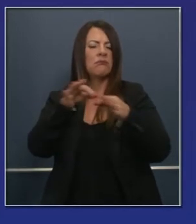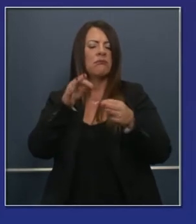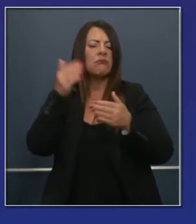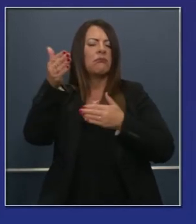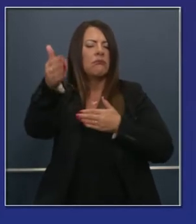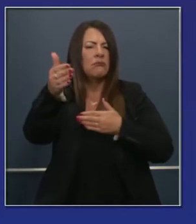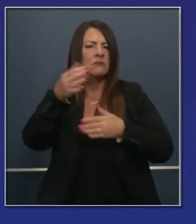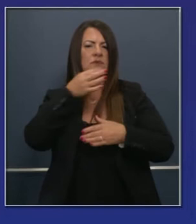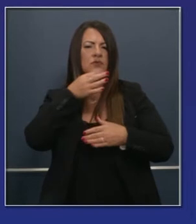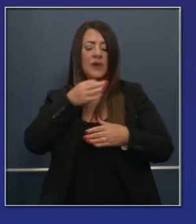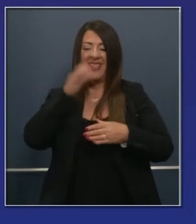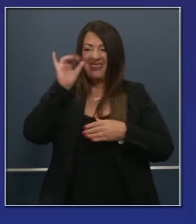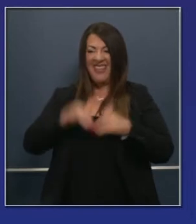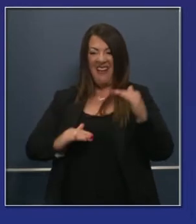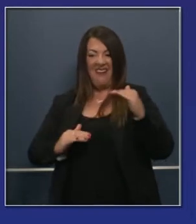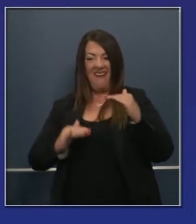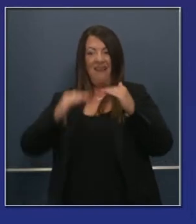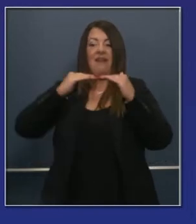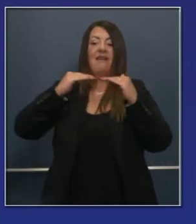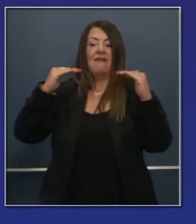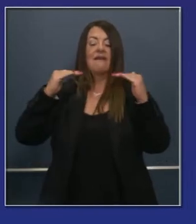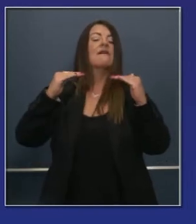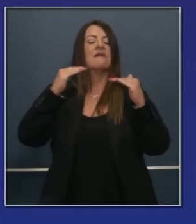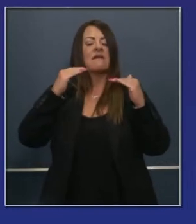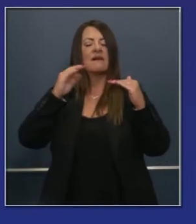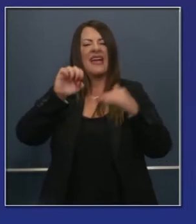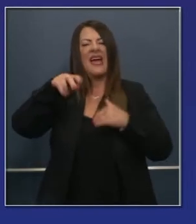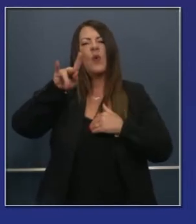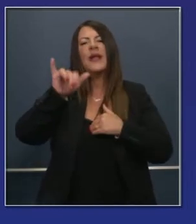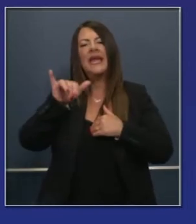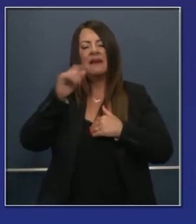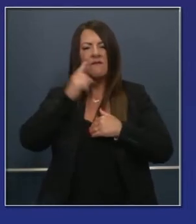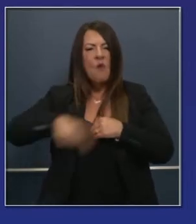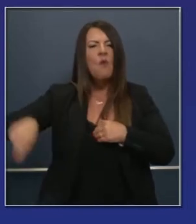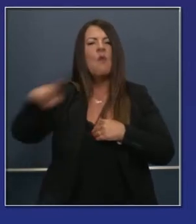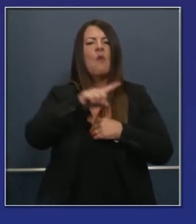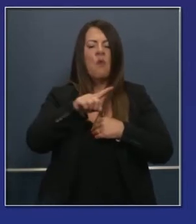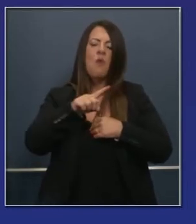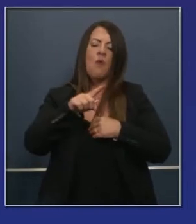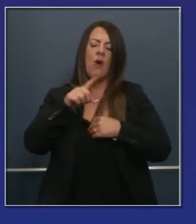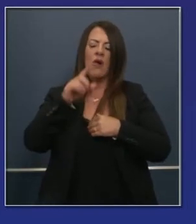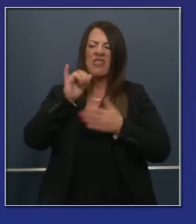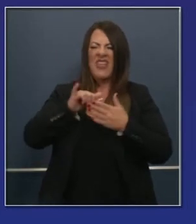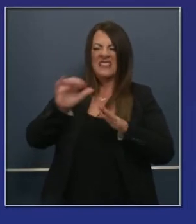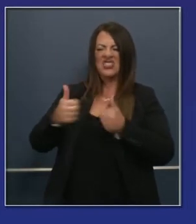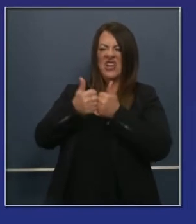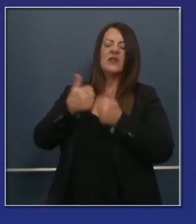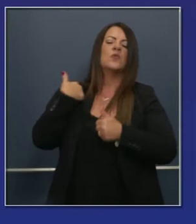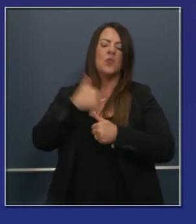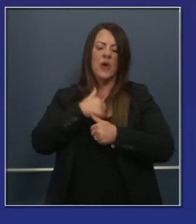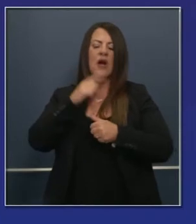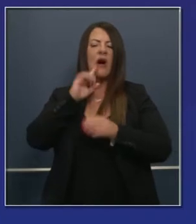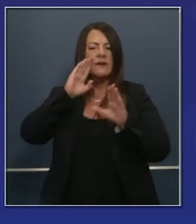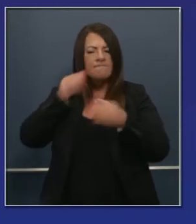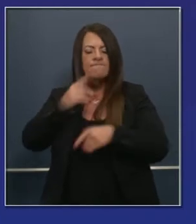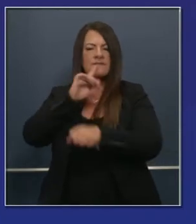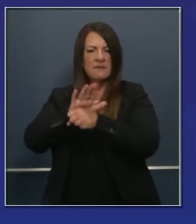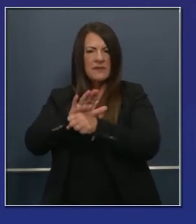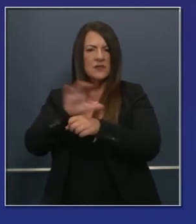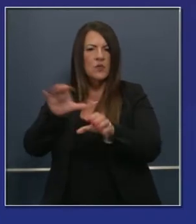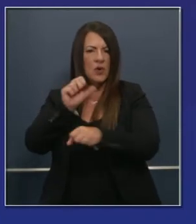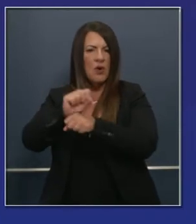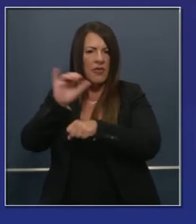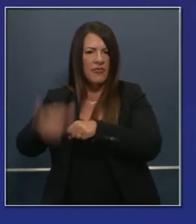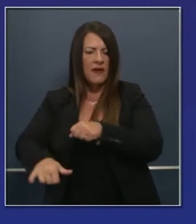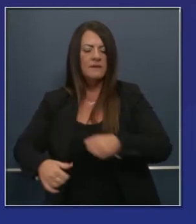sepan que eso es lo que tenemos en mente constantemente. estamos conscientes de nuestra responsabilidad y los retos que enfrentamos.